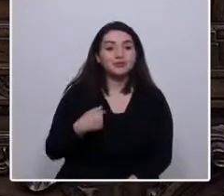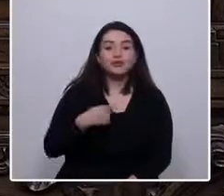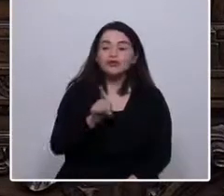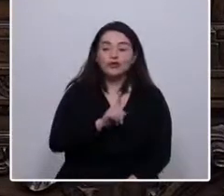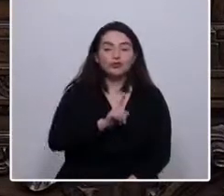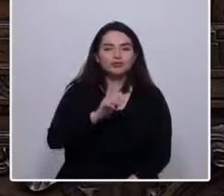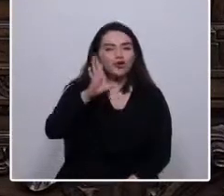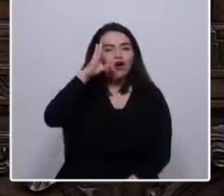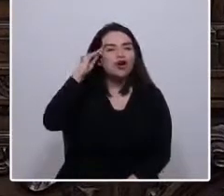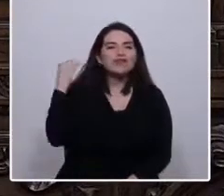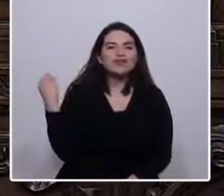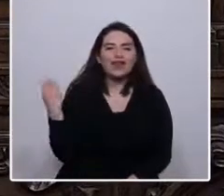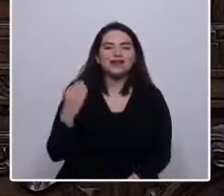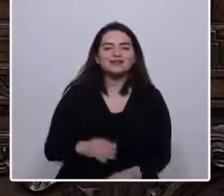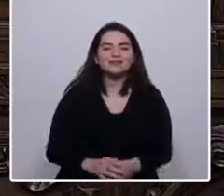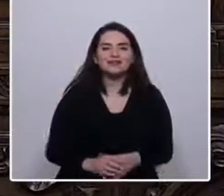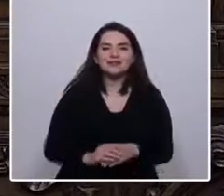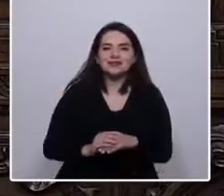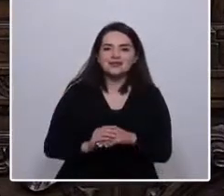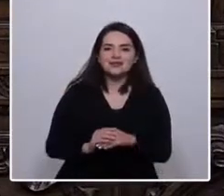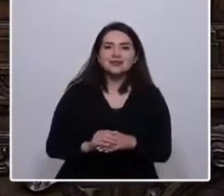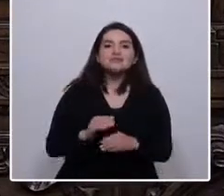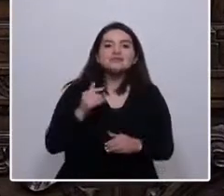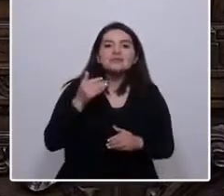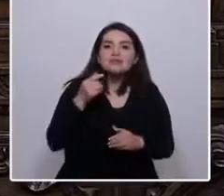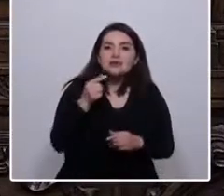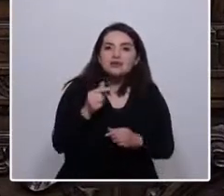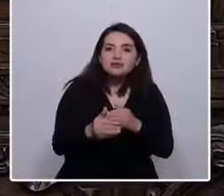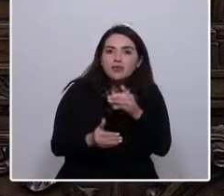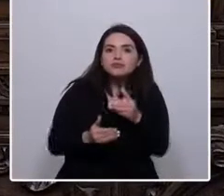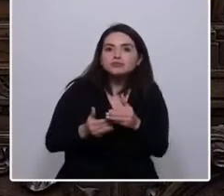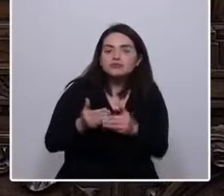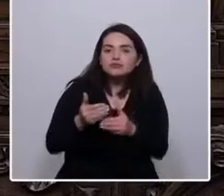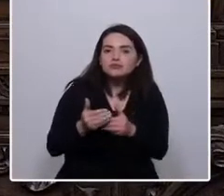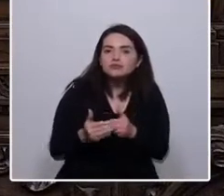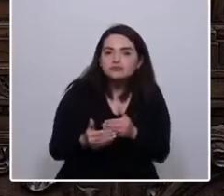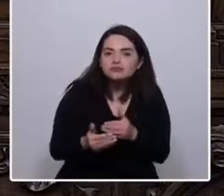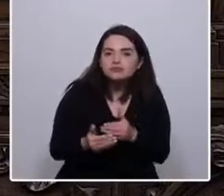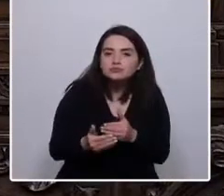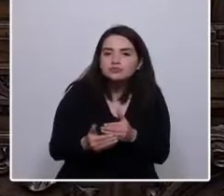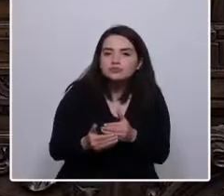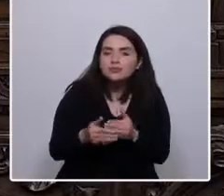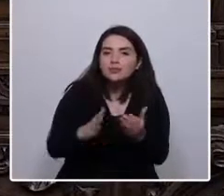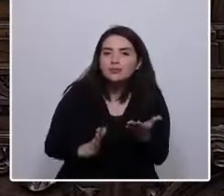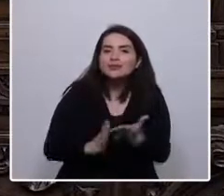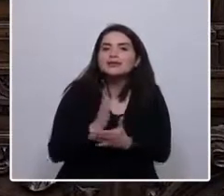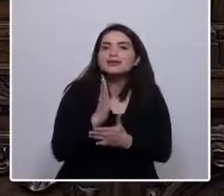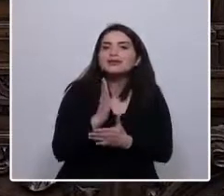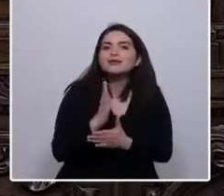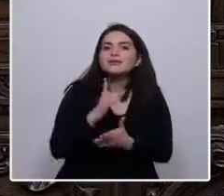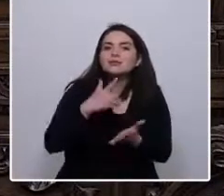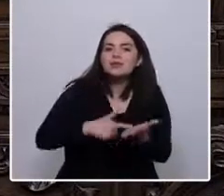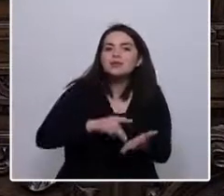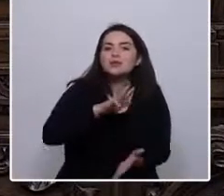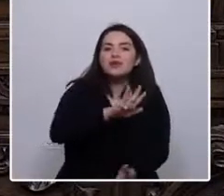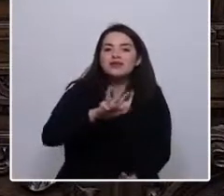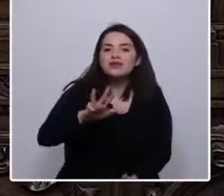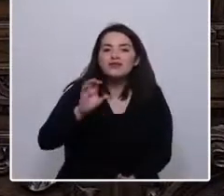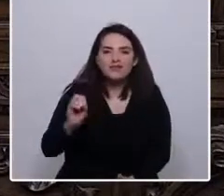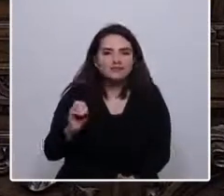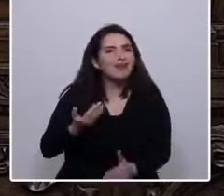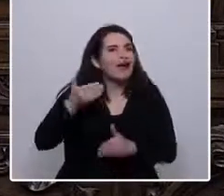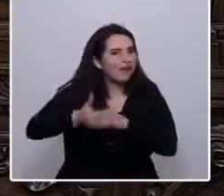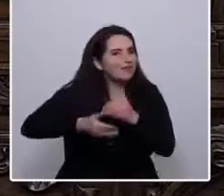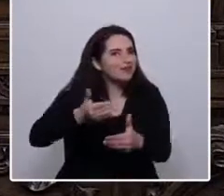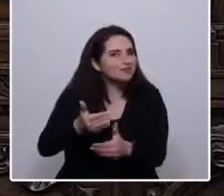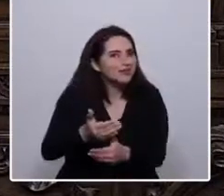notable salto adelante que veníamos dando y que dimos a partir de 1990, aunque sin duda tuvo una baja